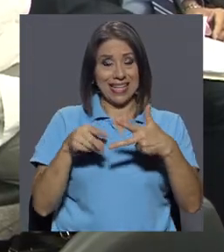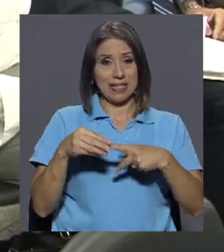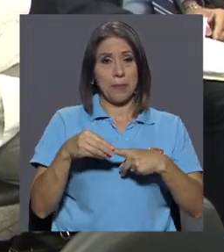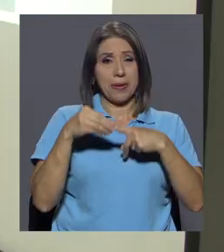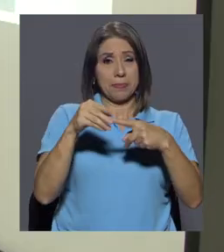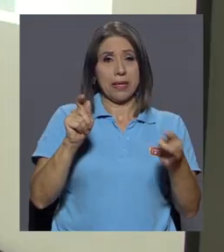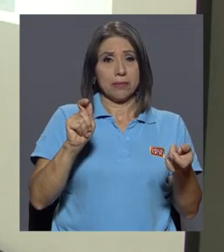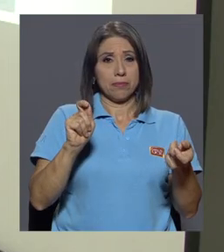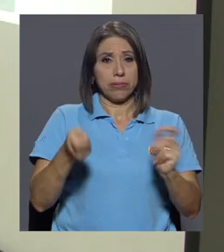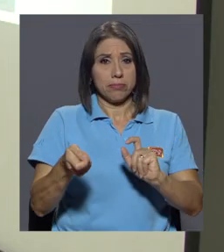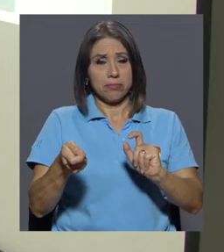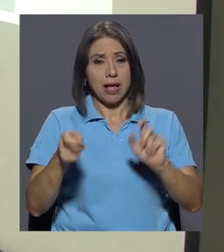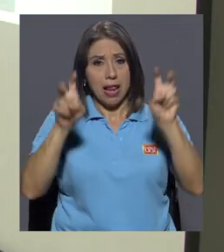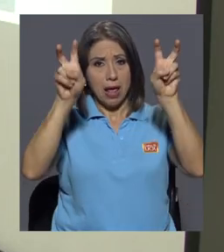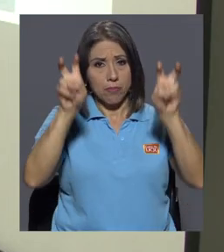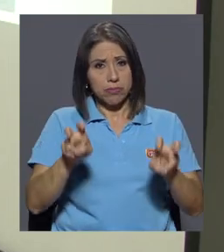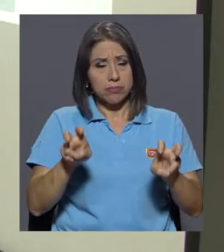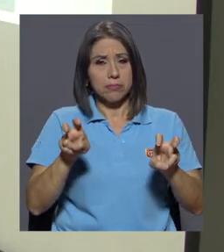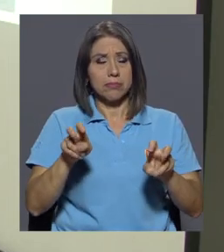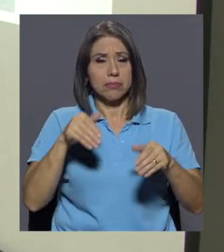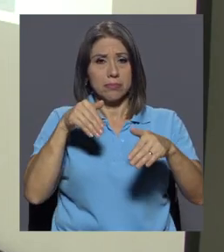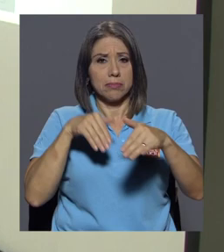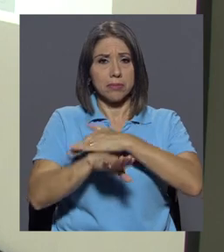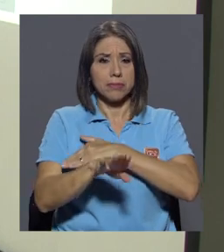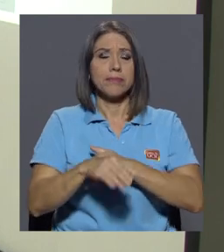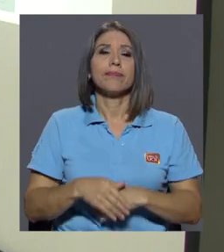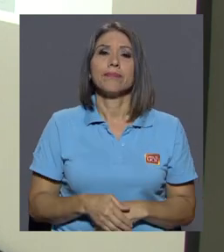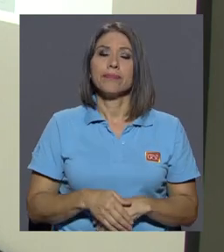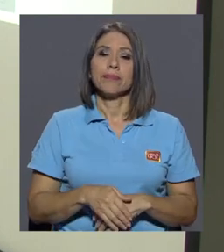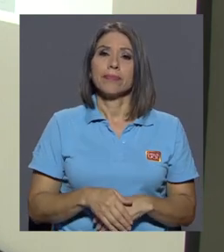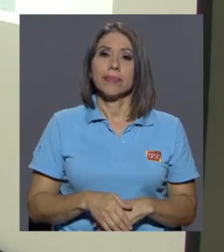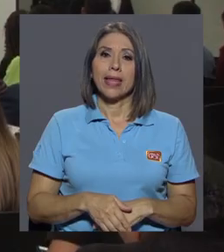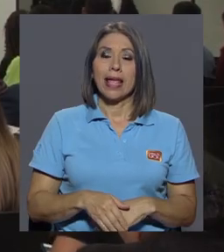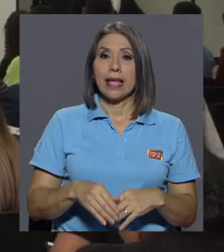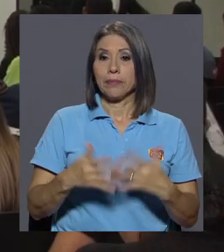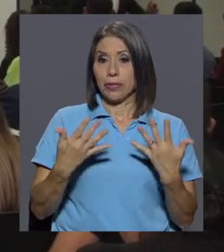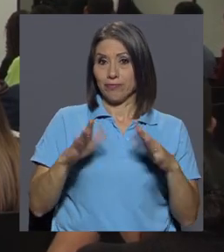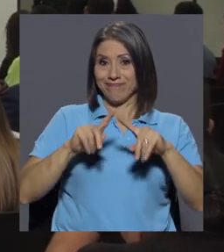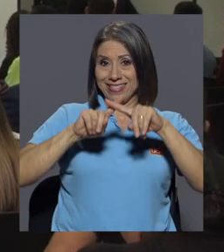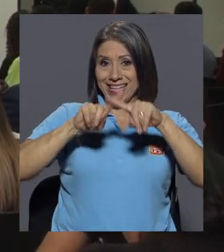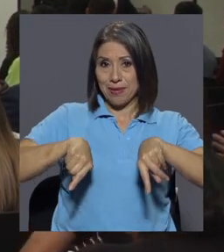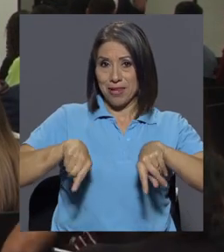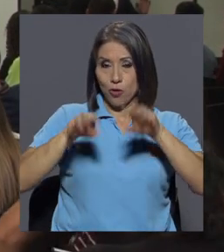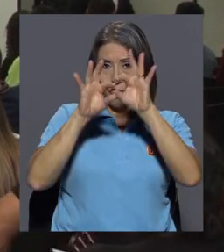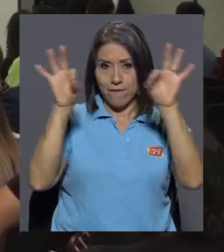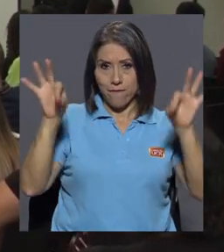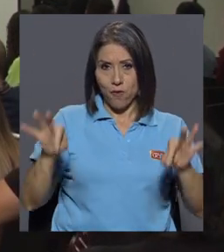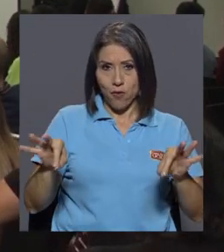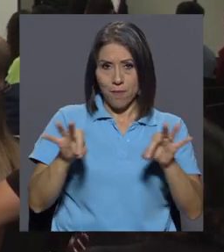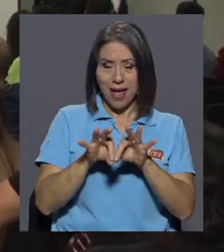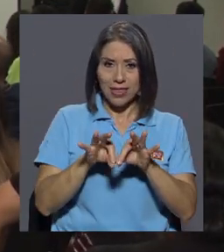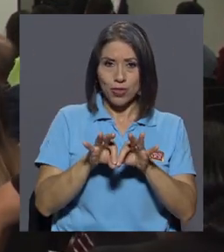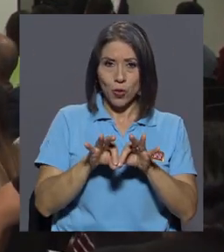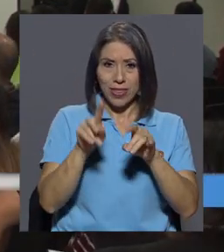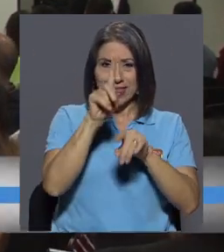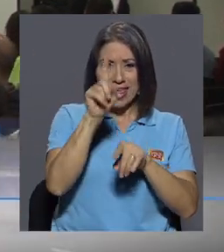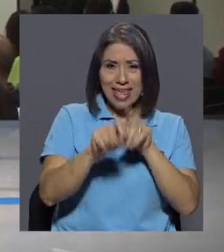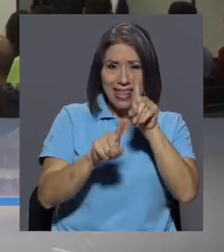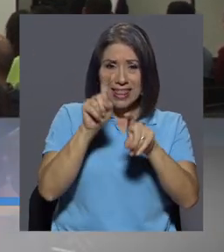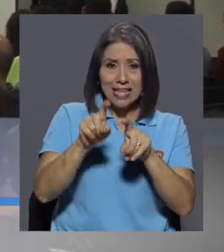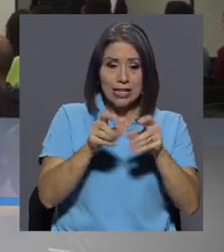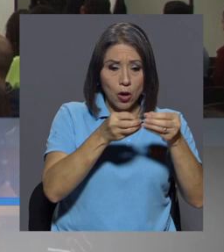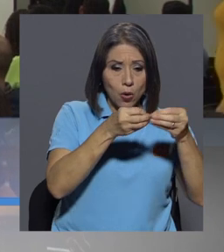variaciones a la prueba de aptitud académica. Se eliminaron el formato de ítems de completar